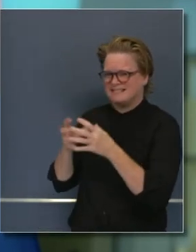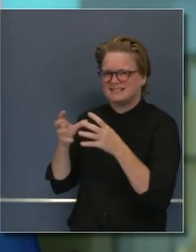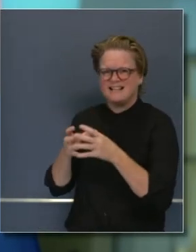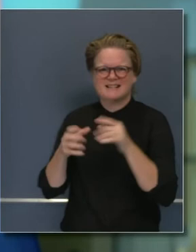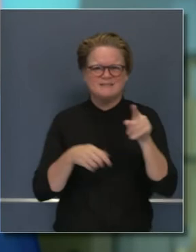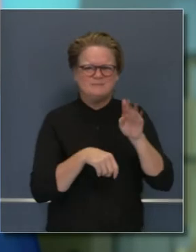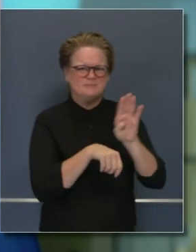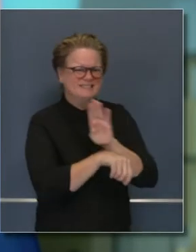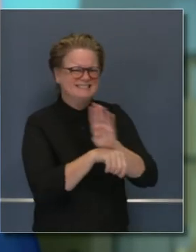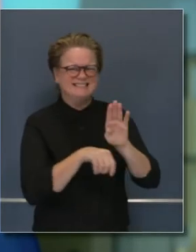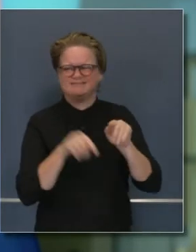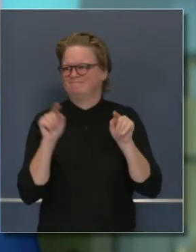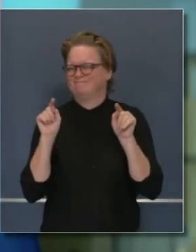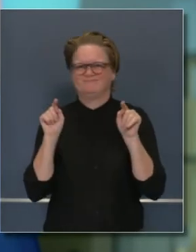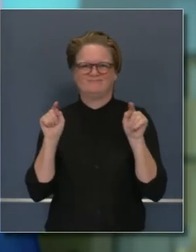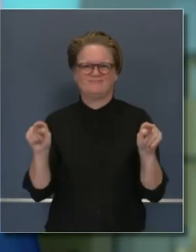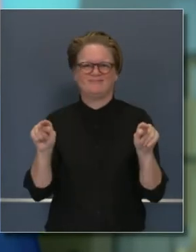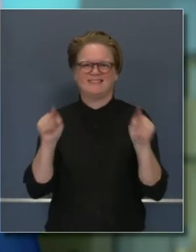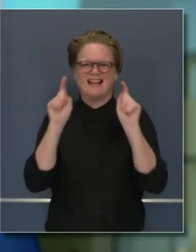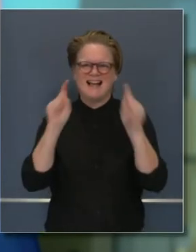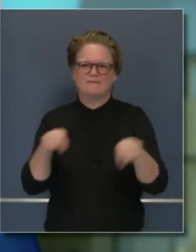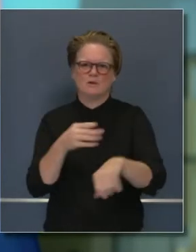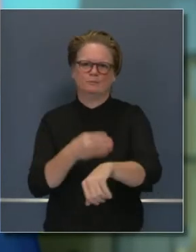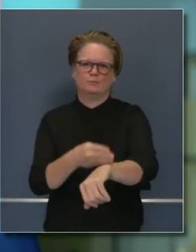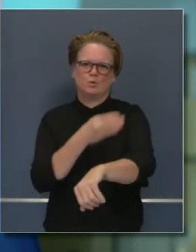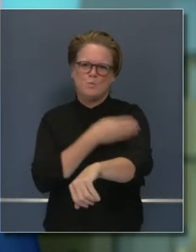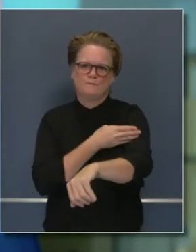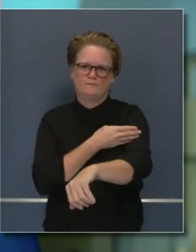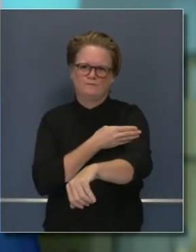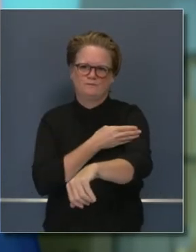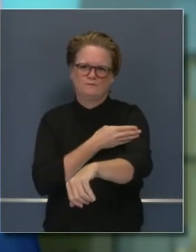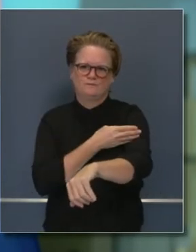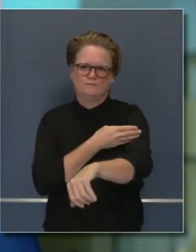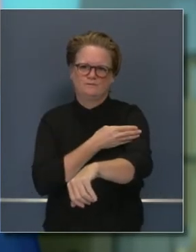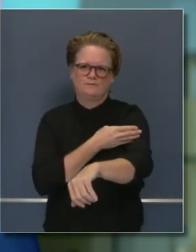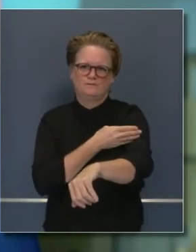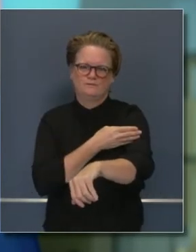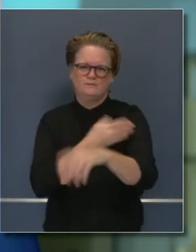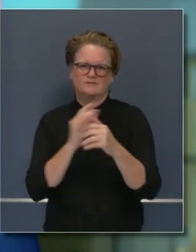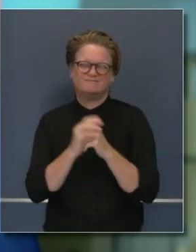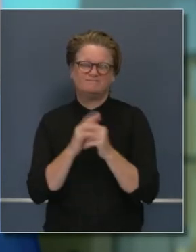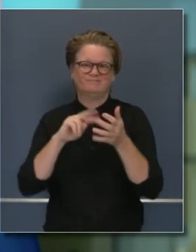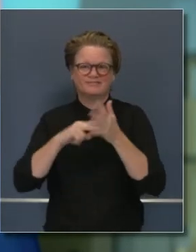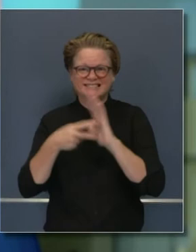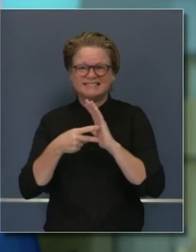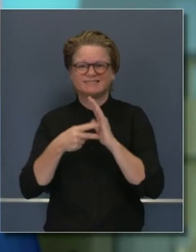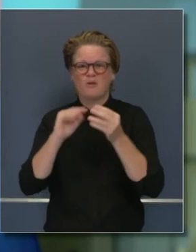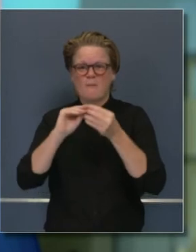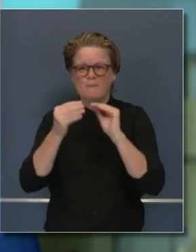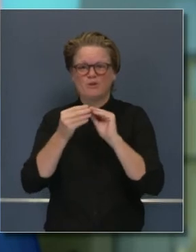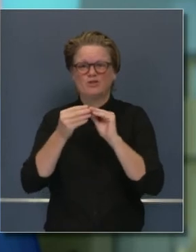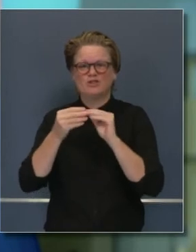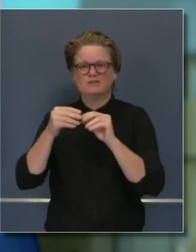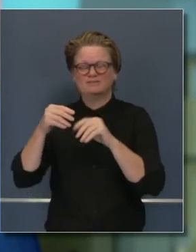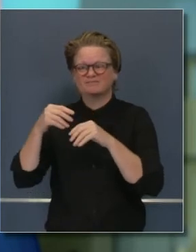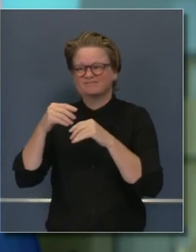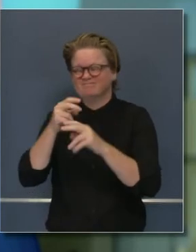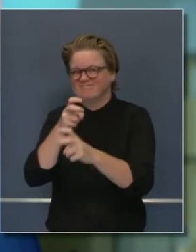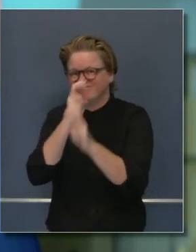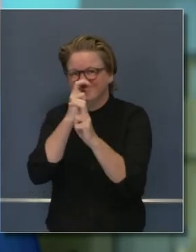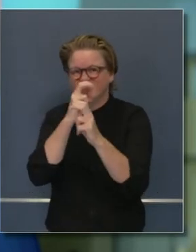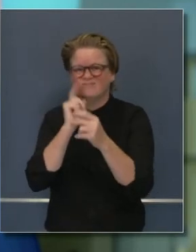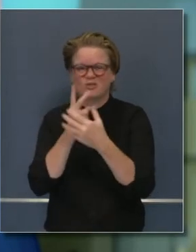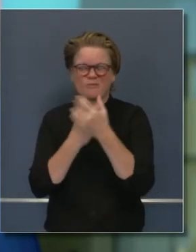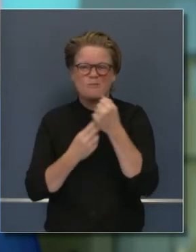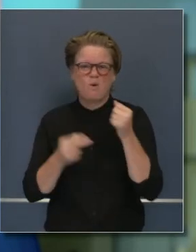bajo en hogares y también en comercios, para poder mantener el control, readquirir el control en las